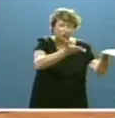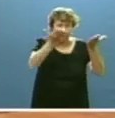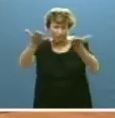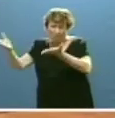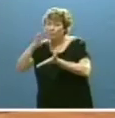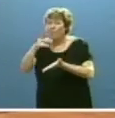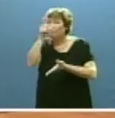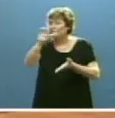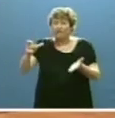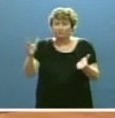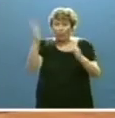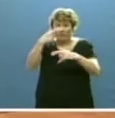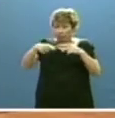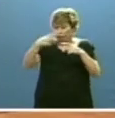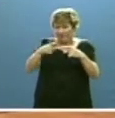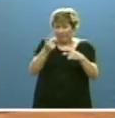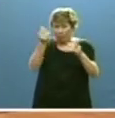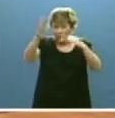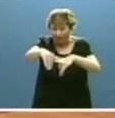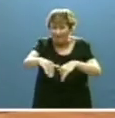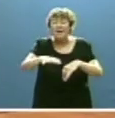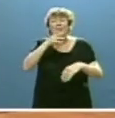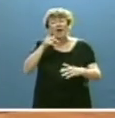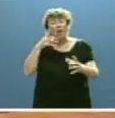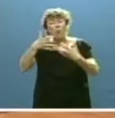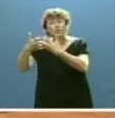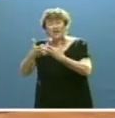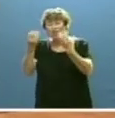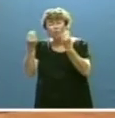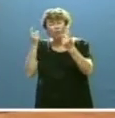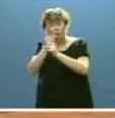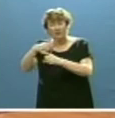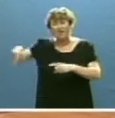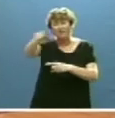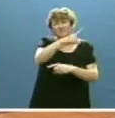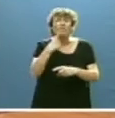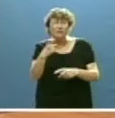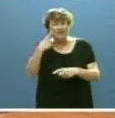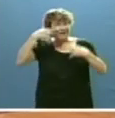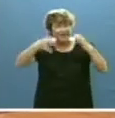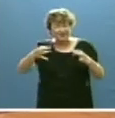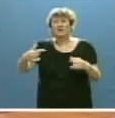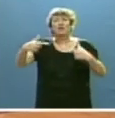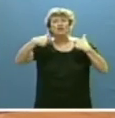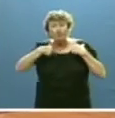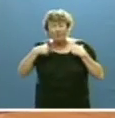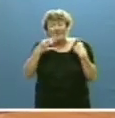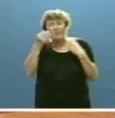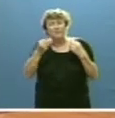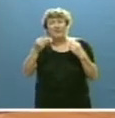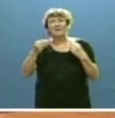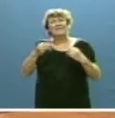Para luchar contra todas estas dificultades reales, nuestra responsabilidad es reafirmar esa tendencia a la